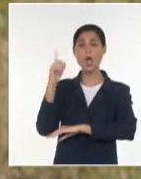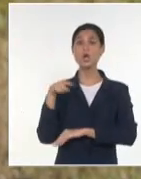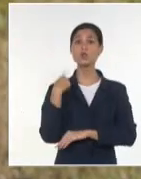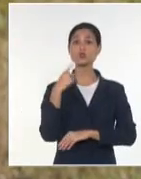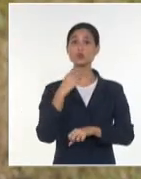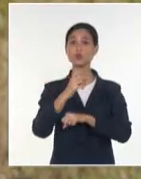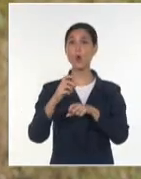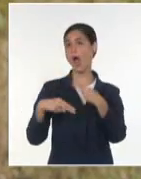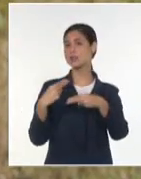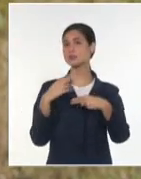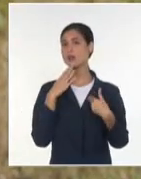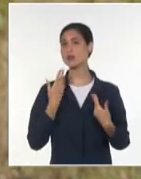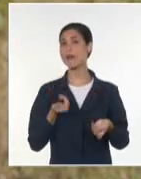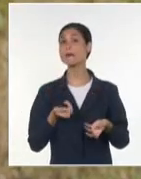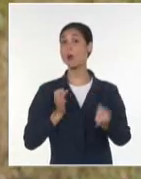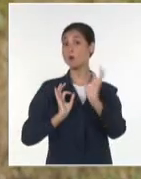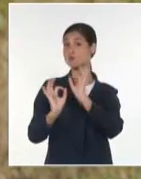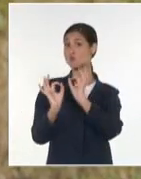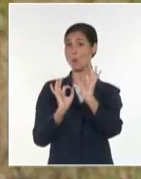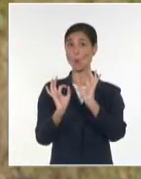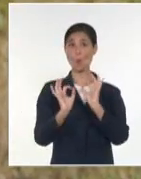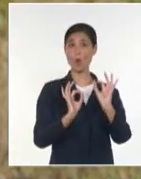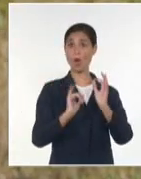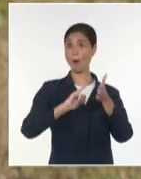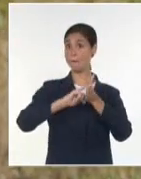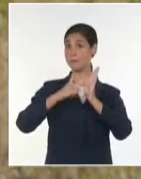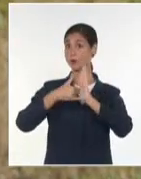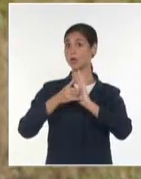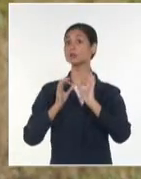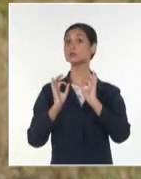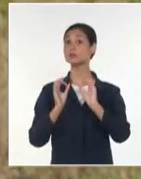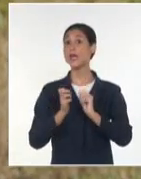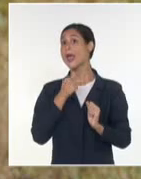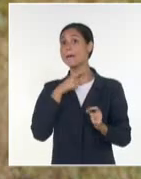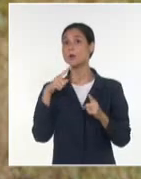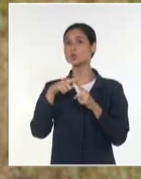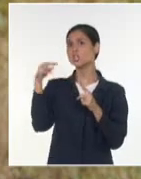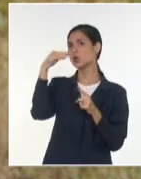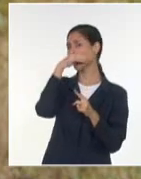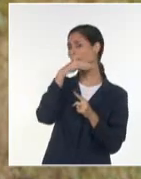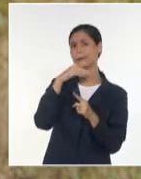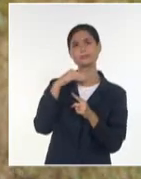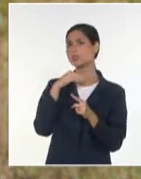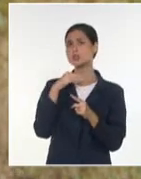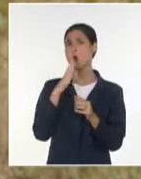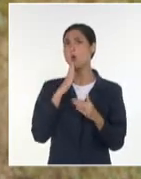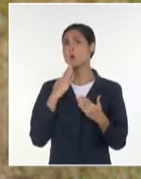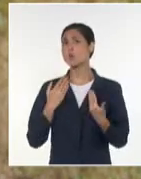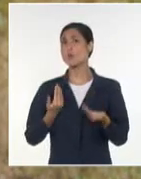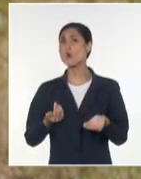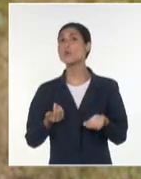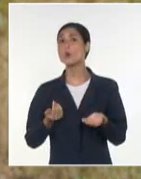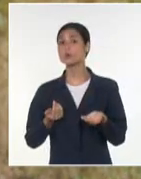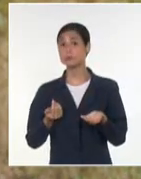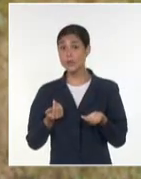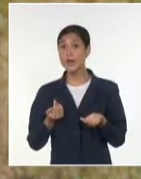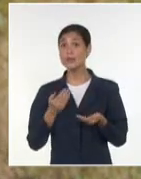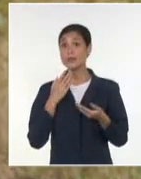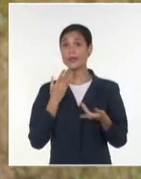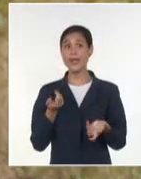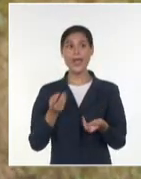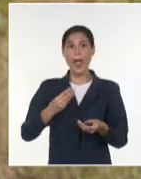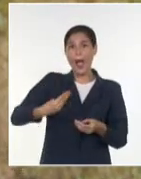Pero es una adaptación que no se basa en el uso de tecnologías, sino que se basa fundamentalmente en aprovechar